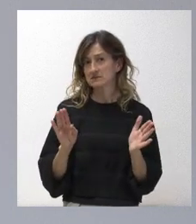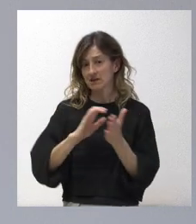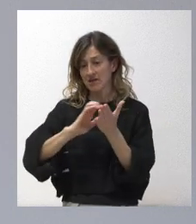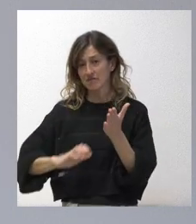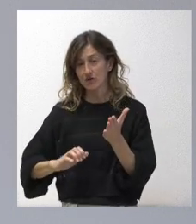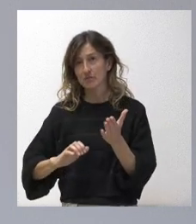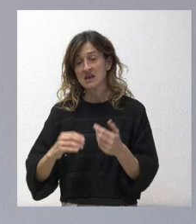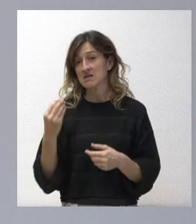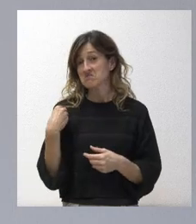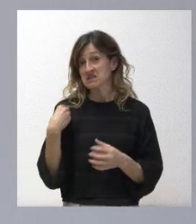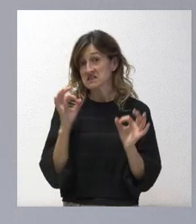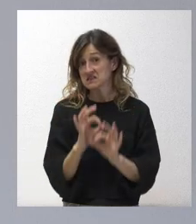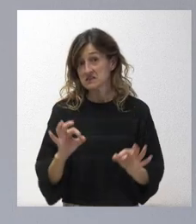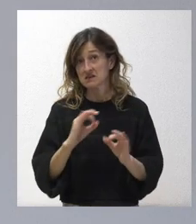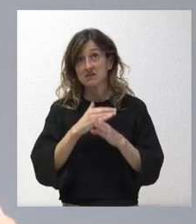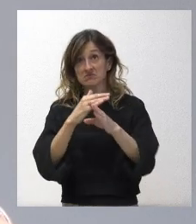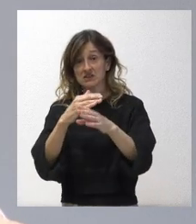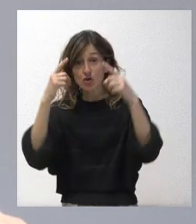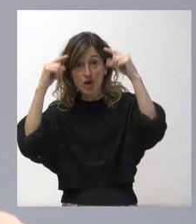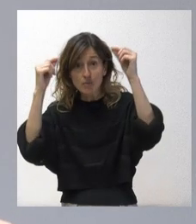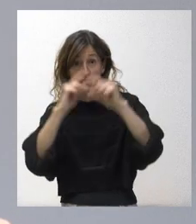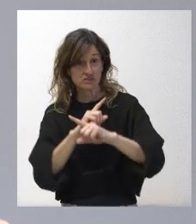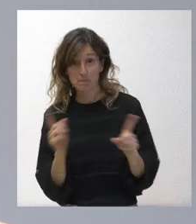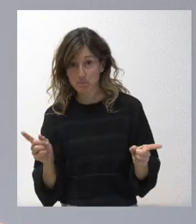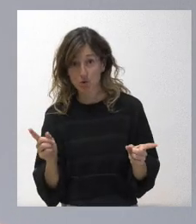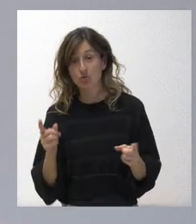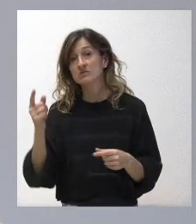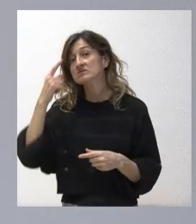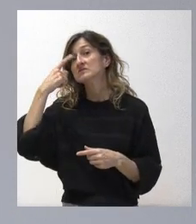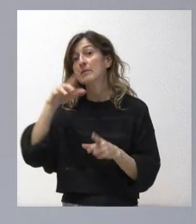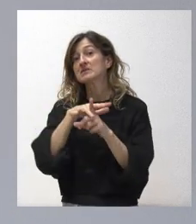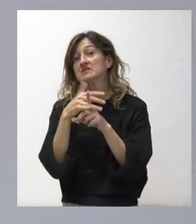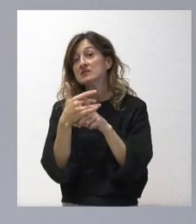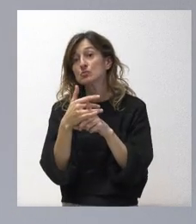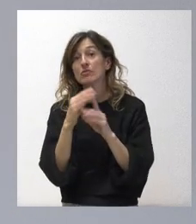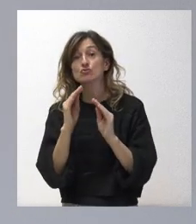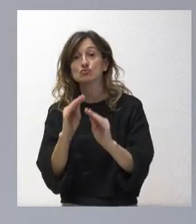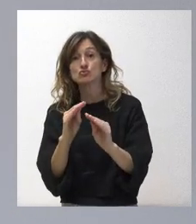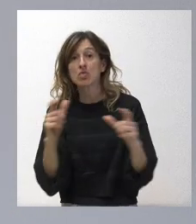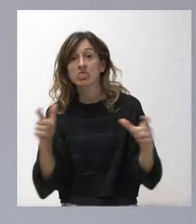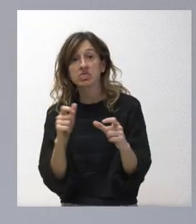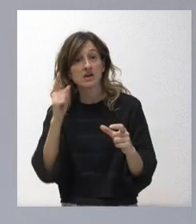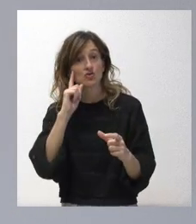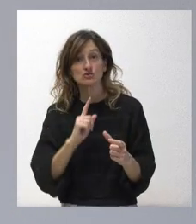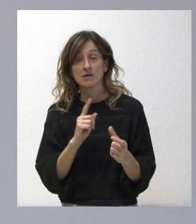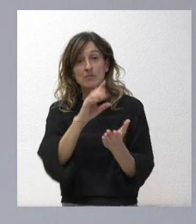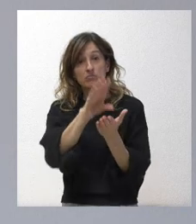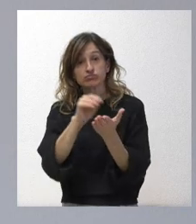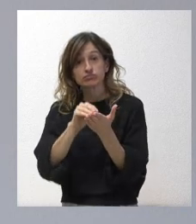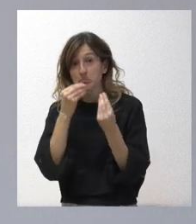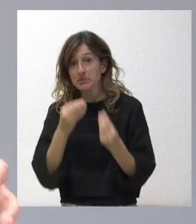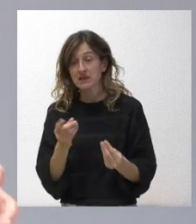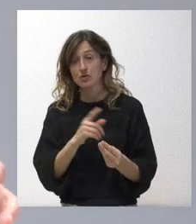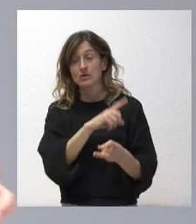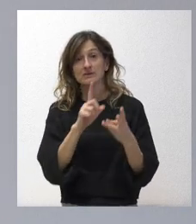Castilla y León ni al resto de las comunidades loberas. Por lo tanto, mal podía saber cuál era el estado de conservación, cuando no había recabado los datos. Y, en tercer lugar,